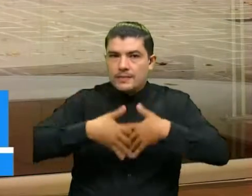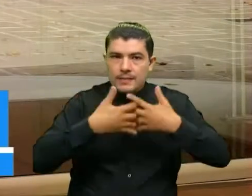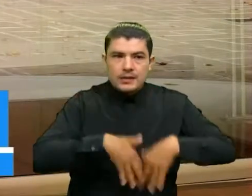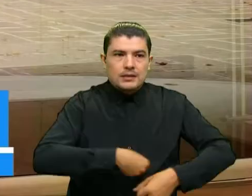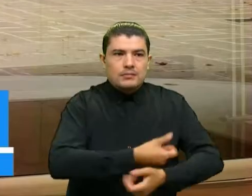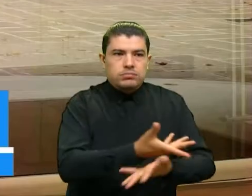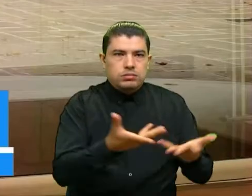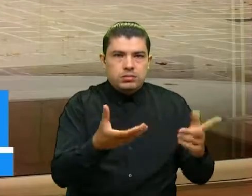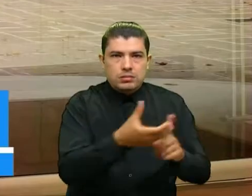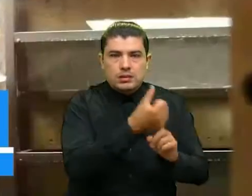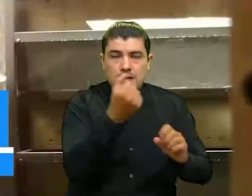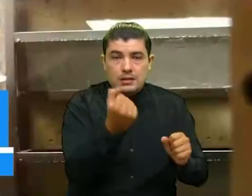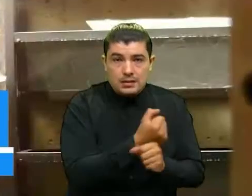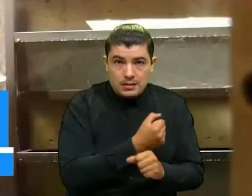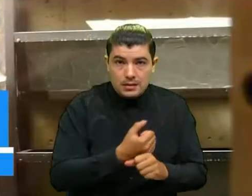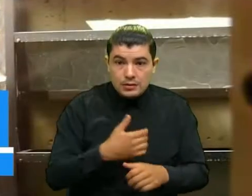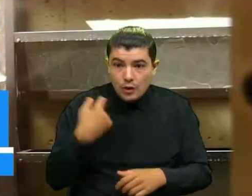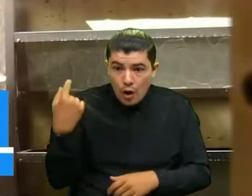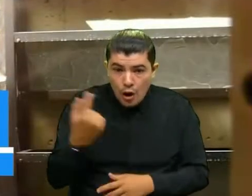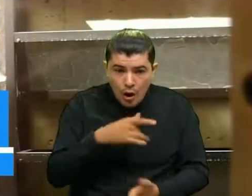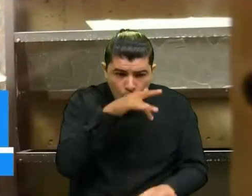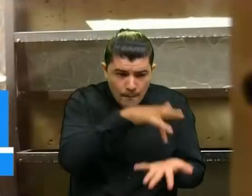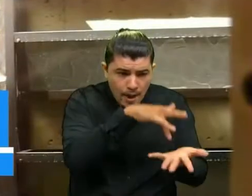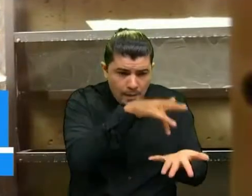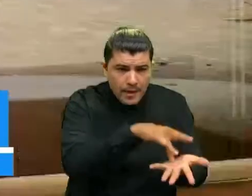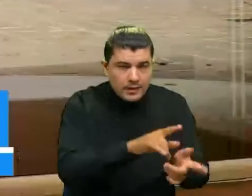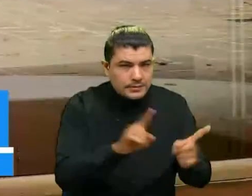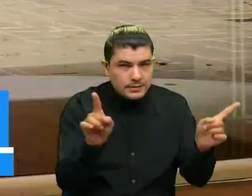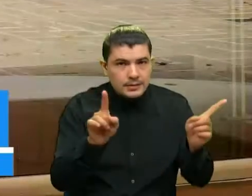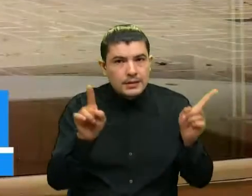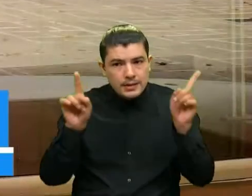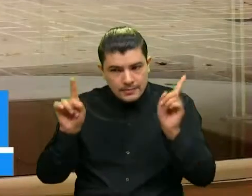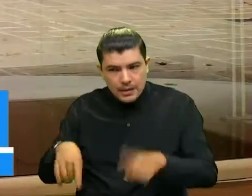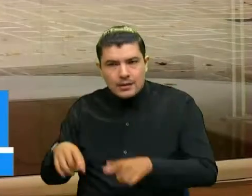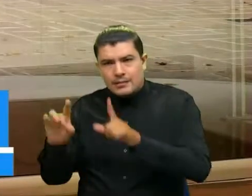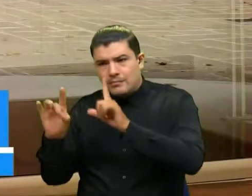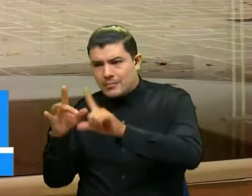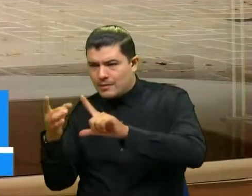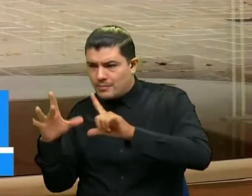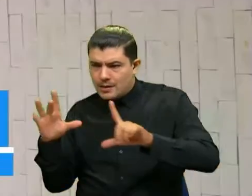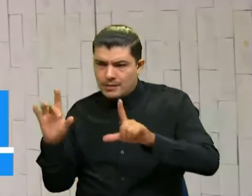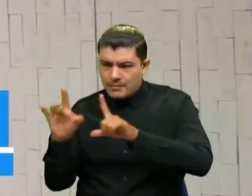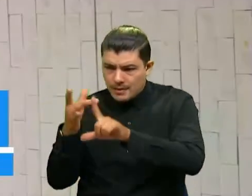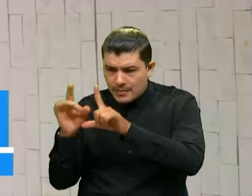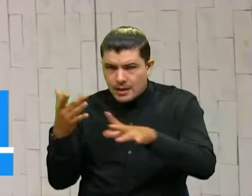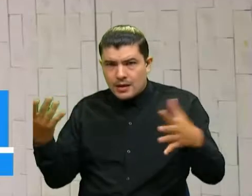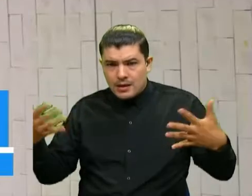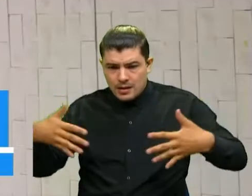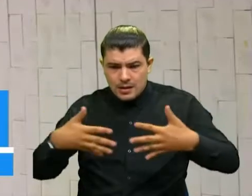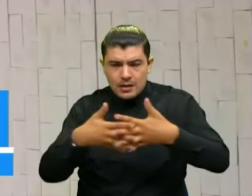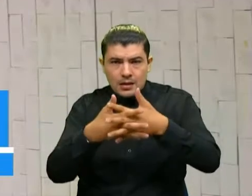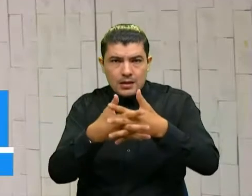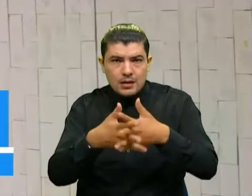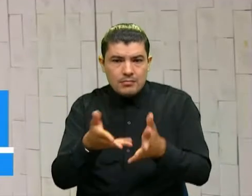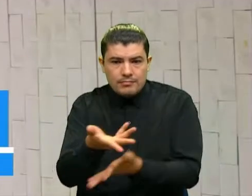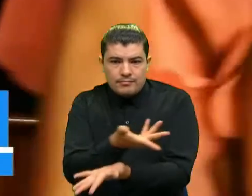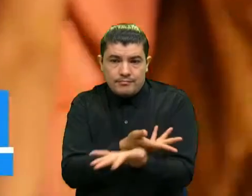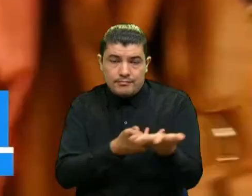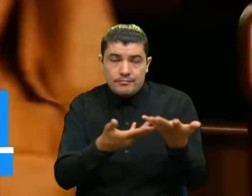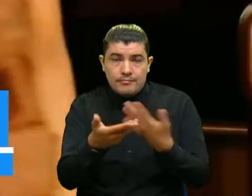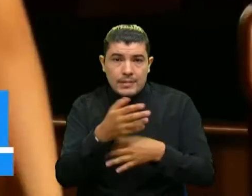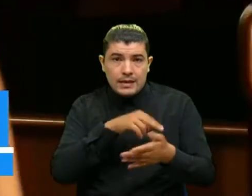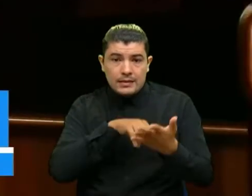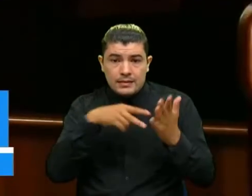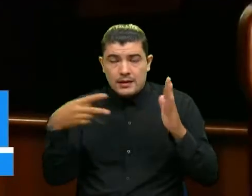venido trabajando no solo desde la presencialidad sino también desde UPV virtual y ahora en UPVT que es técnicas y tecnológicas desde